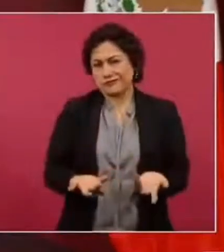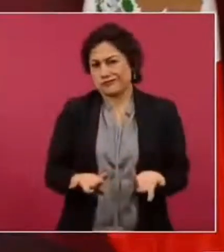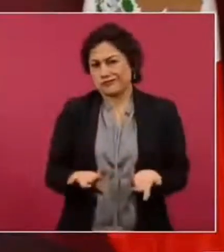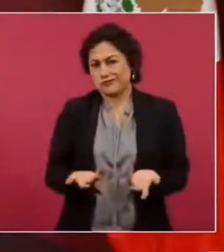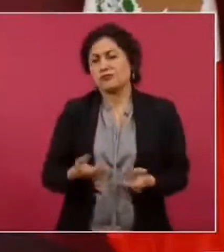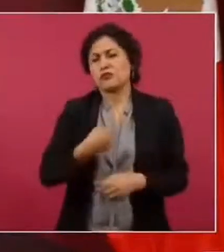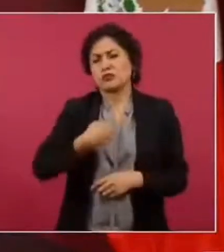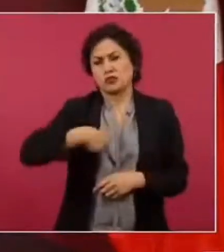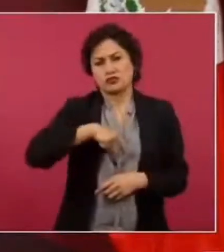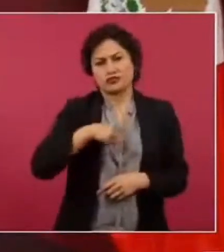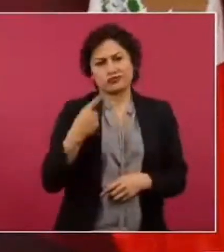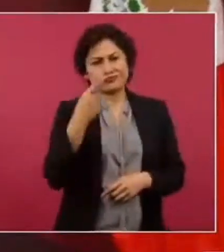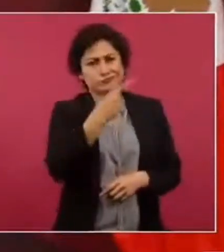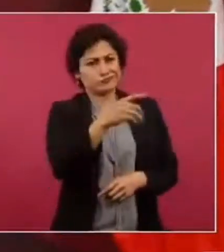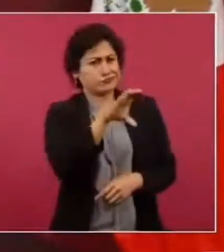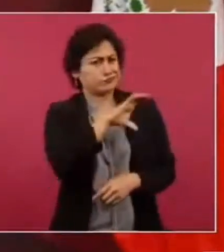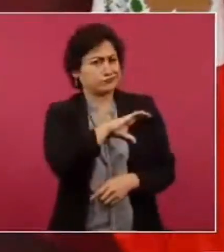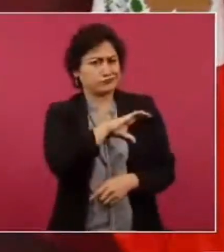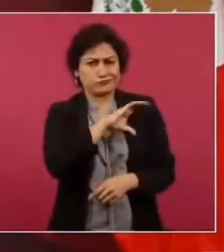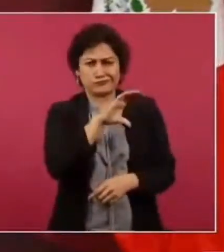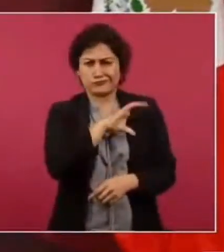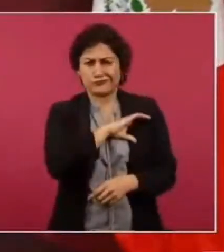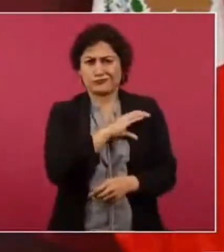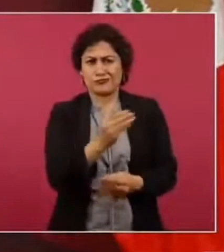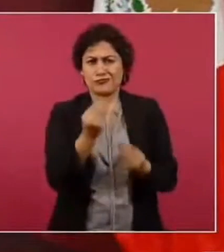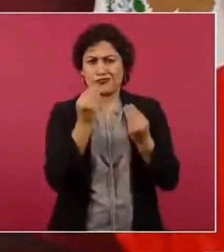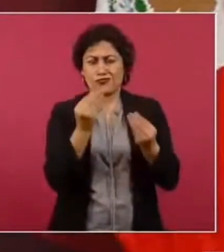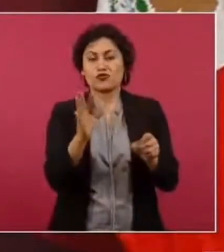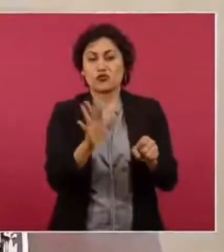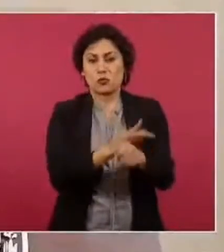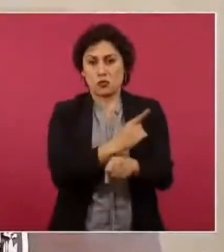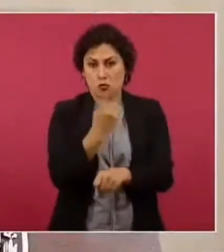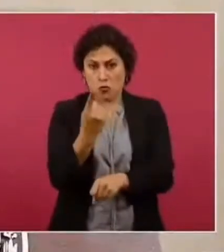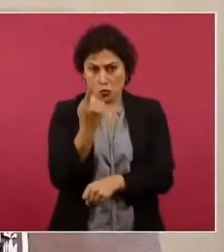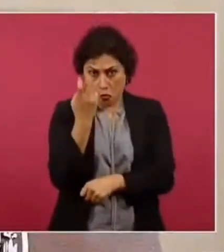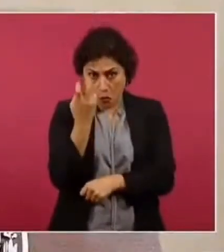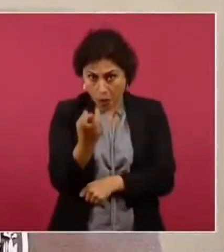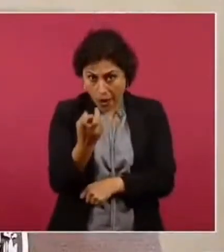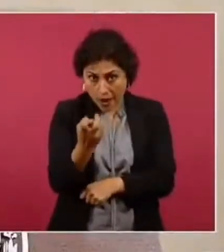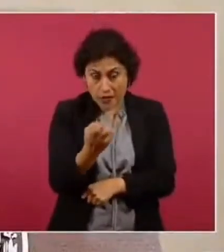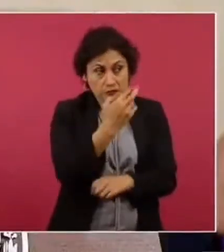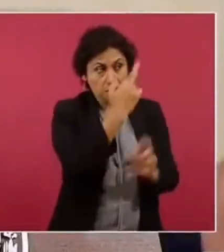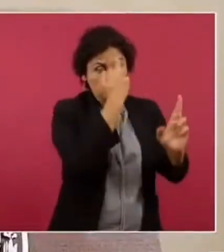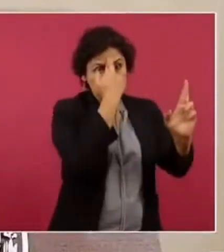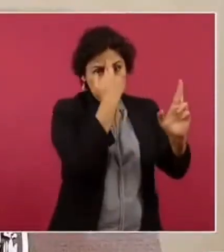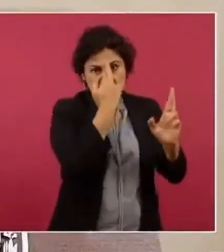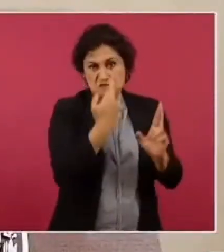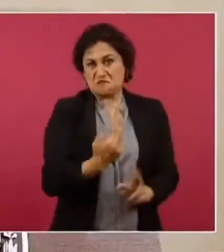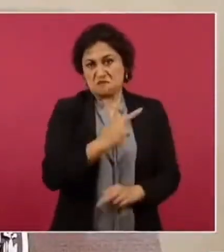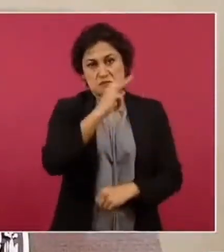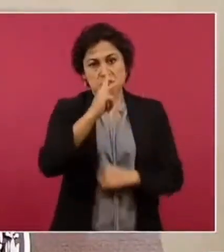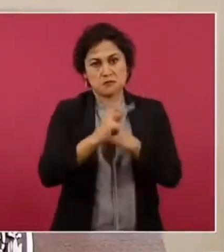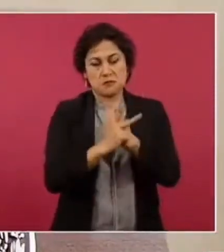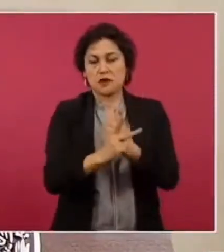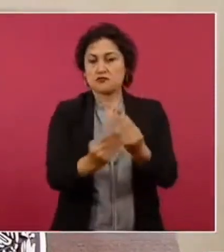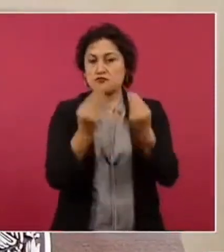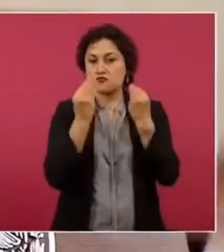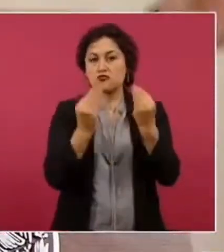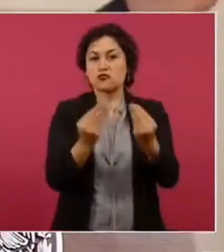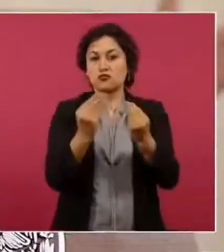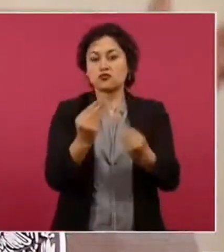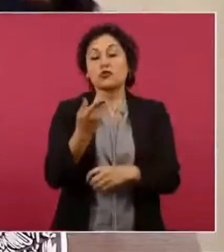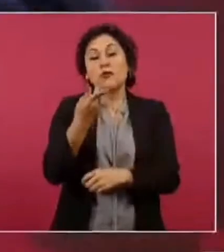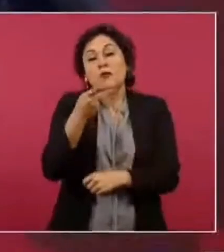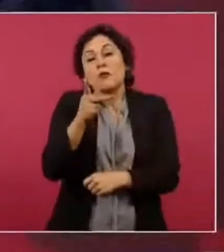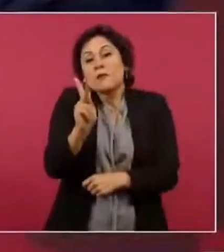estimamos mucho por eso sin embargo en Estados Unidos